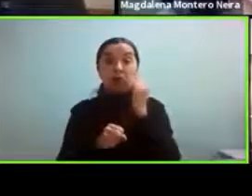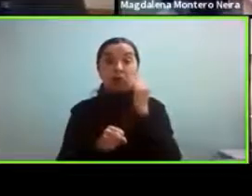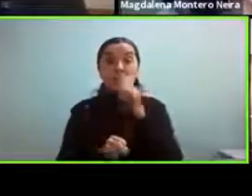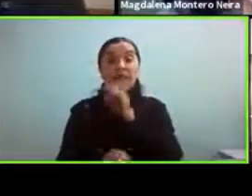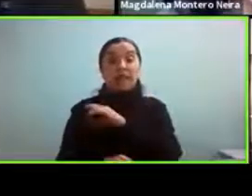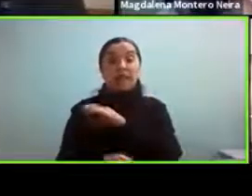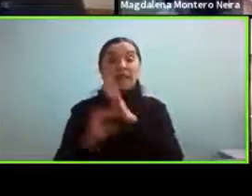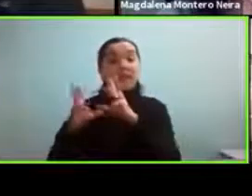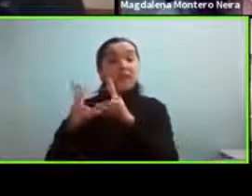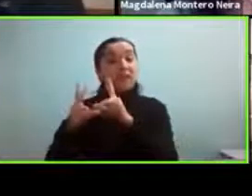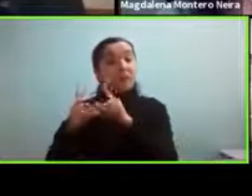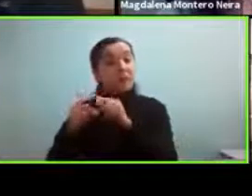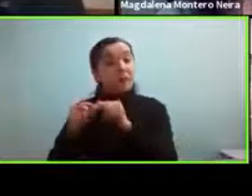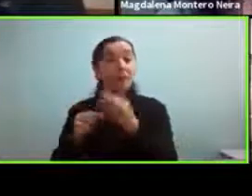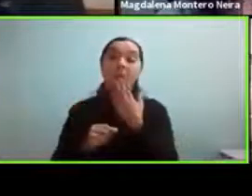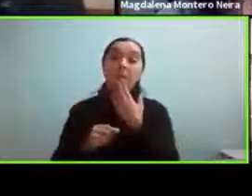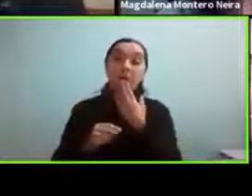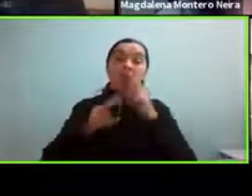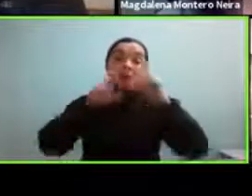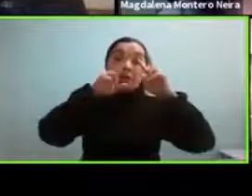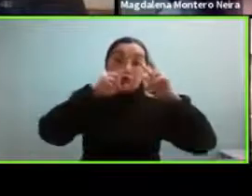también desde el punto de vista de la investigación